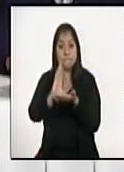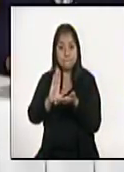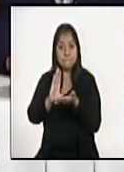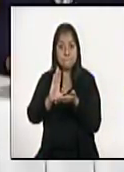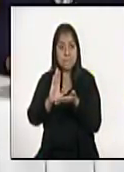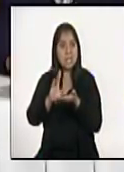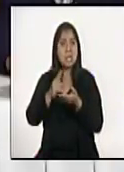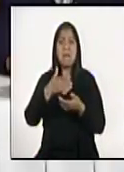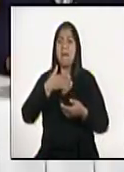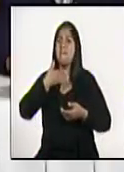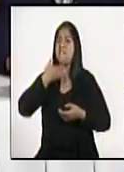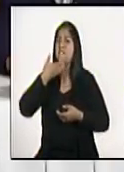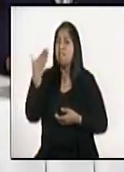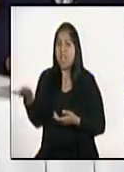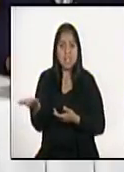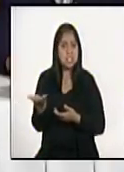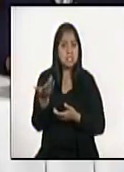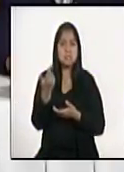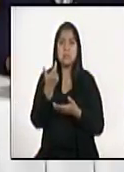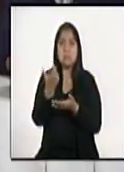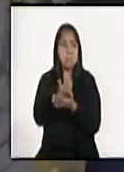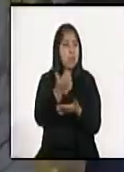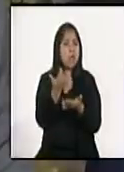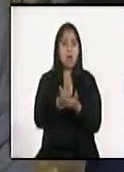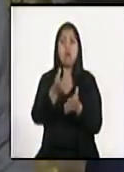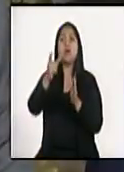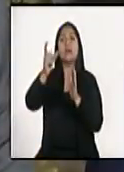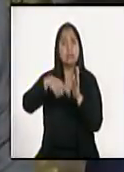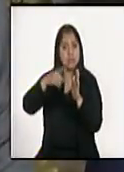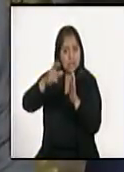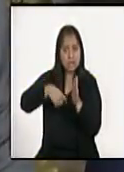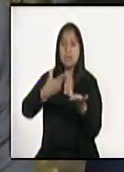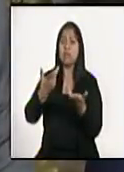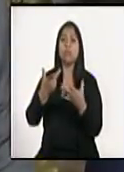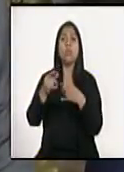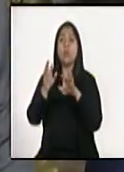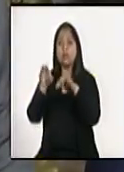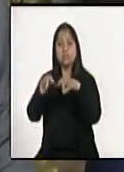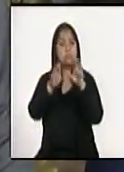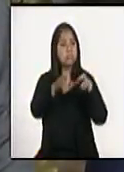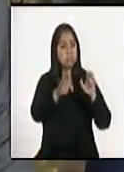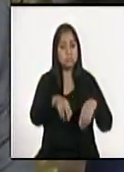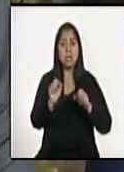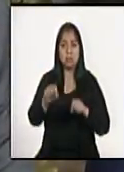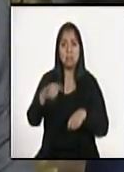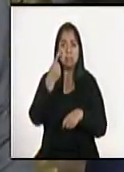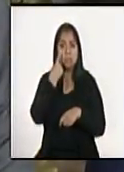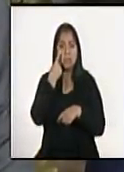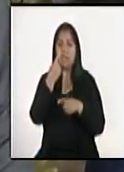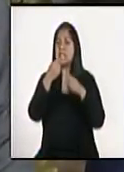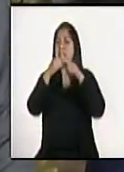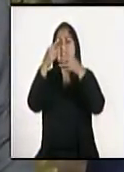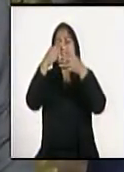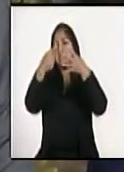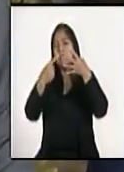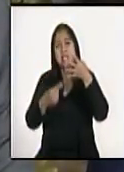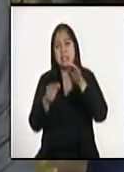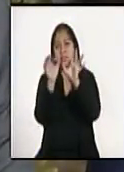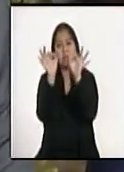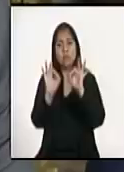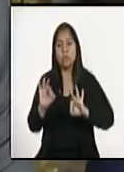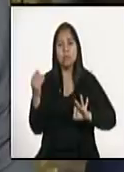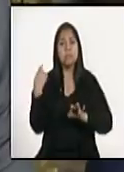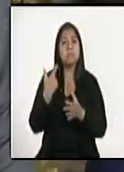dando facilidades a sus usuarios de crédito, a los clientes, presentándoles diferentes alternativas